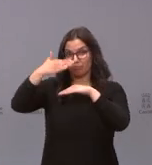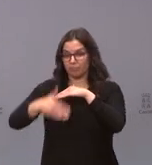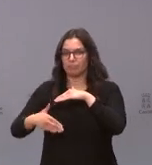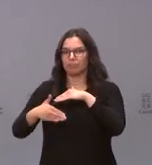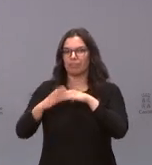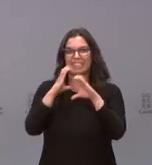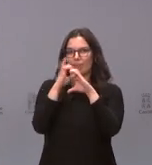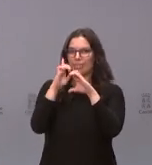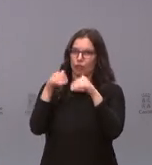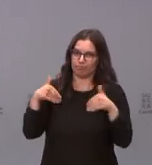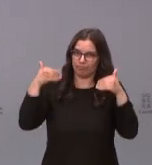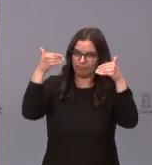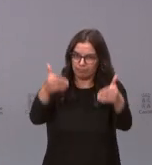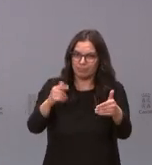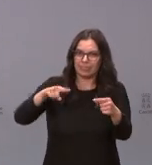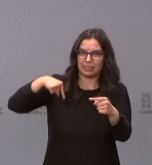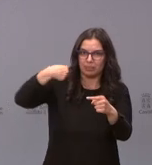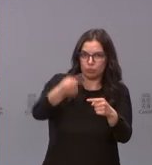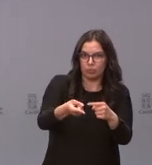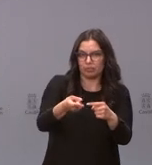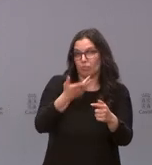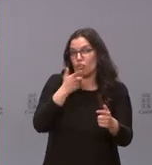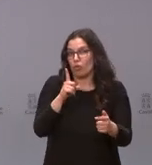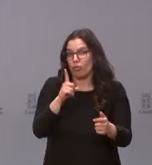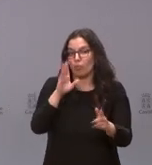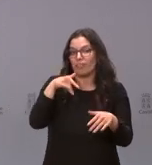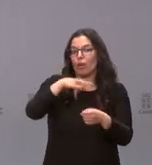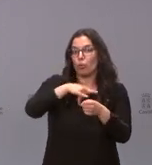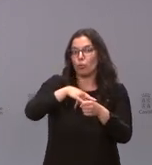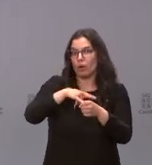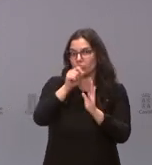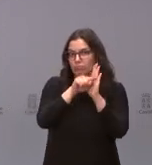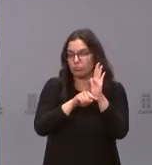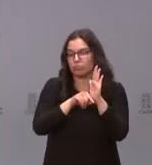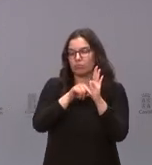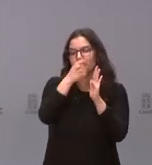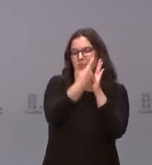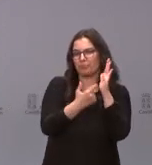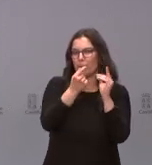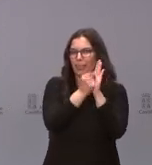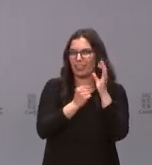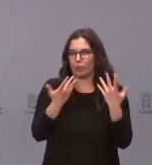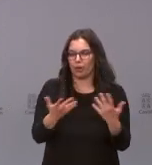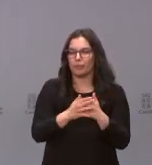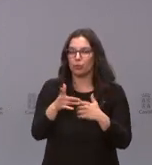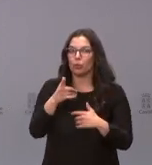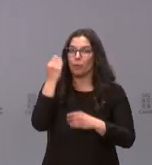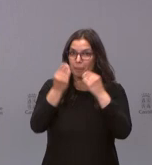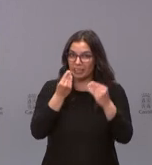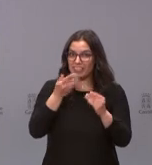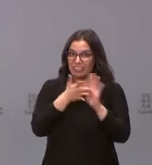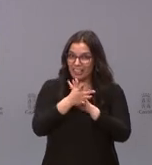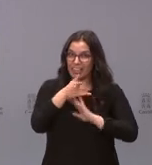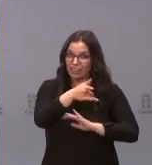restricciones que todavía no conocemos. Me gustaría saber si usted no cree que eso es precisamente salvar la Semana